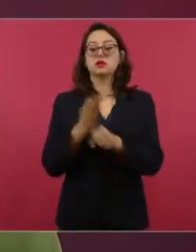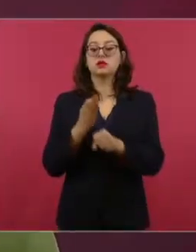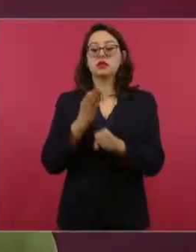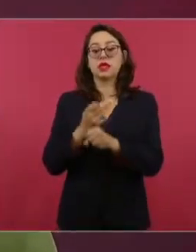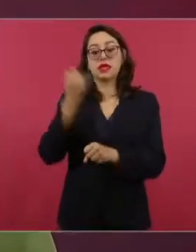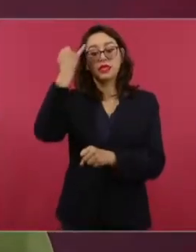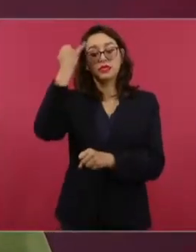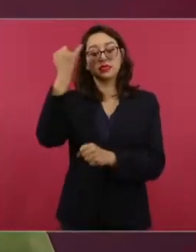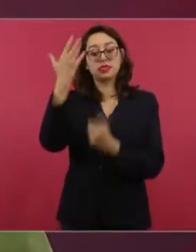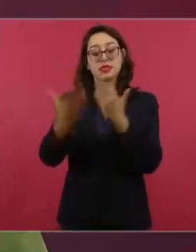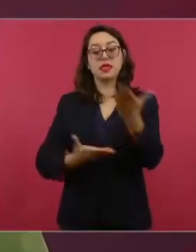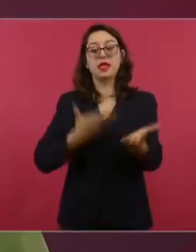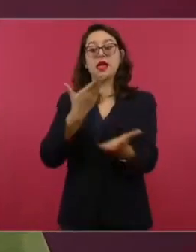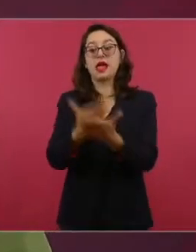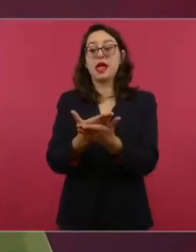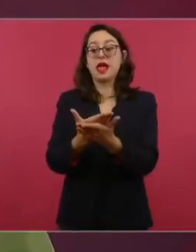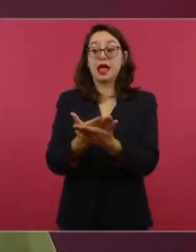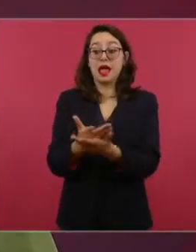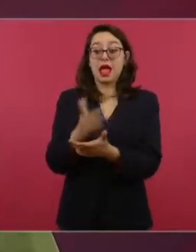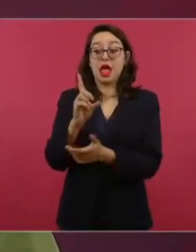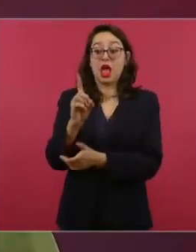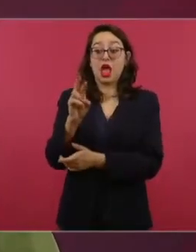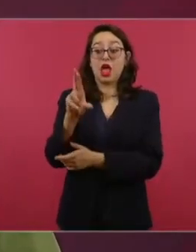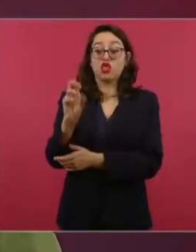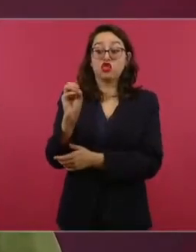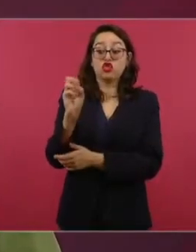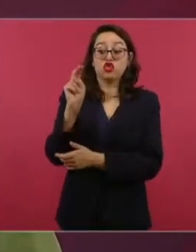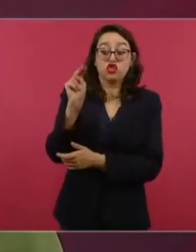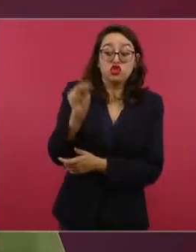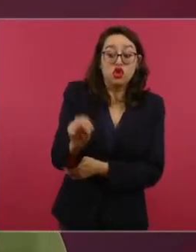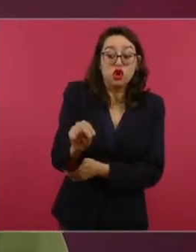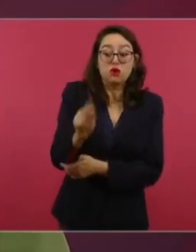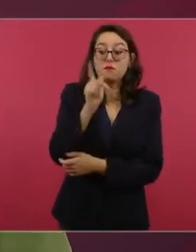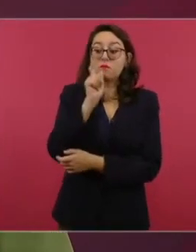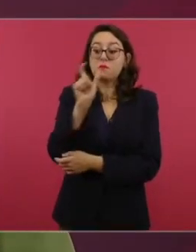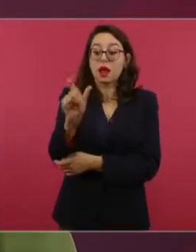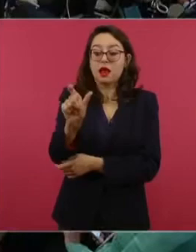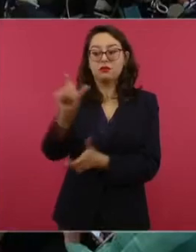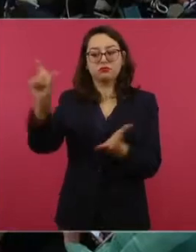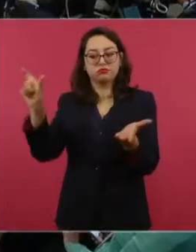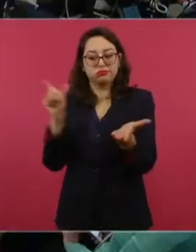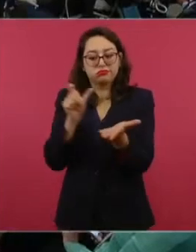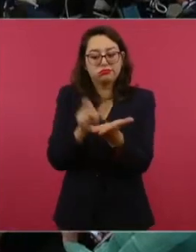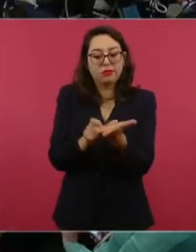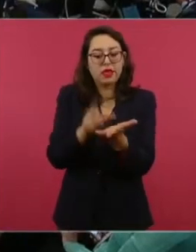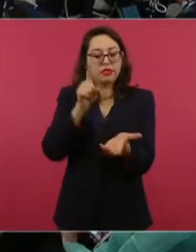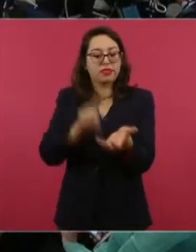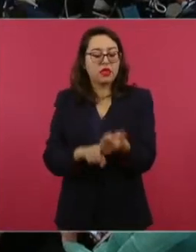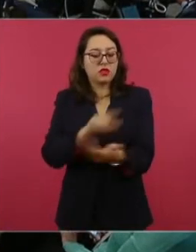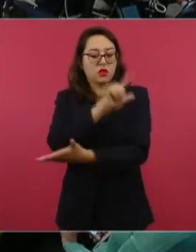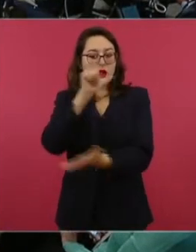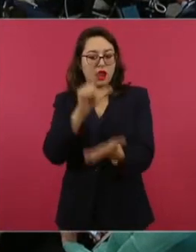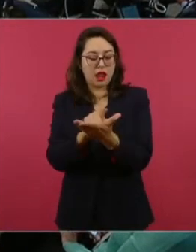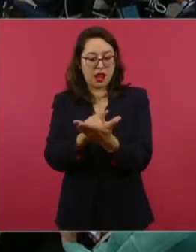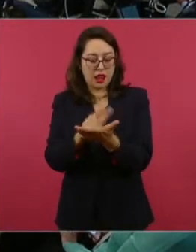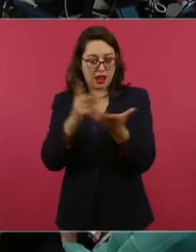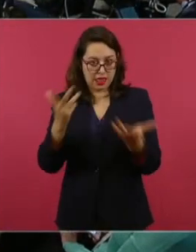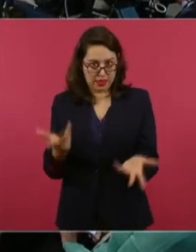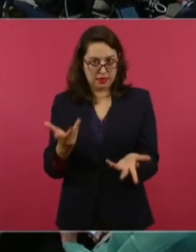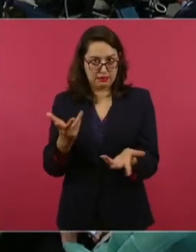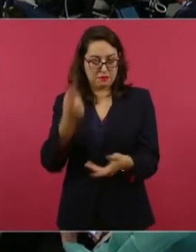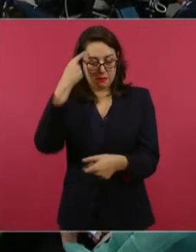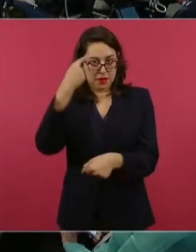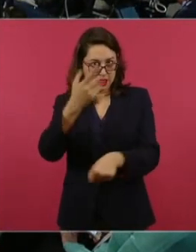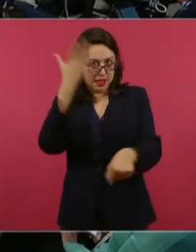enfocada a esa parte, eso que usted menciona no se tomó… Es solamente como sancionar, Es solamente el empleo